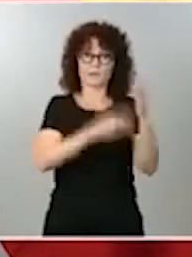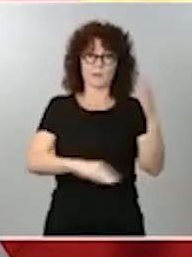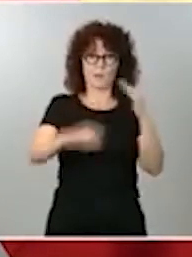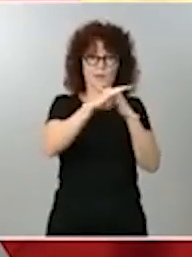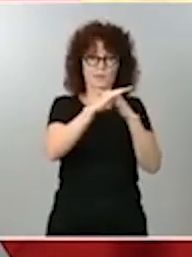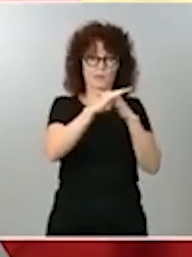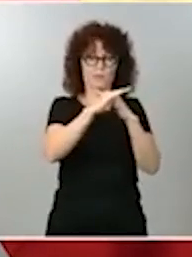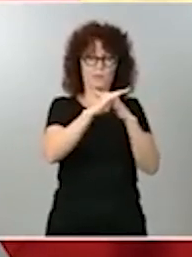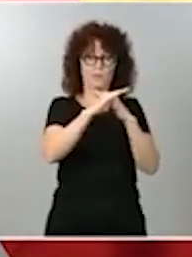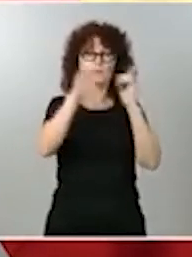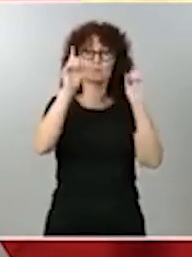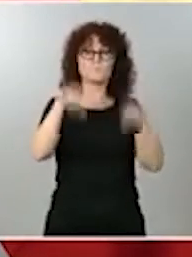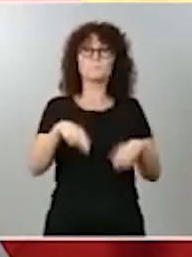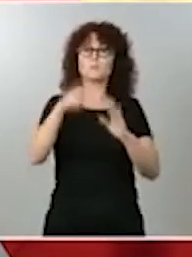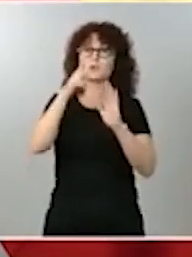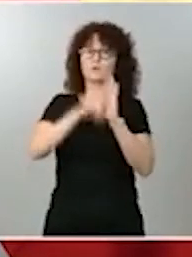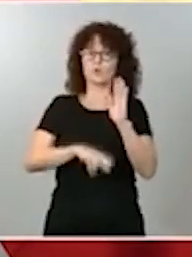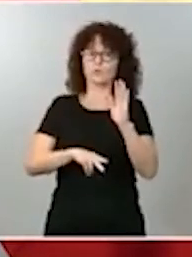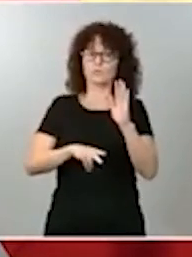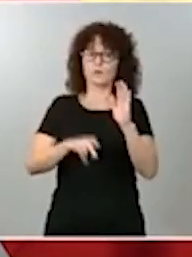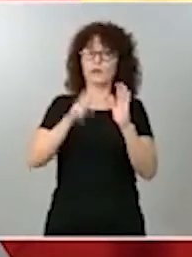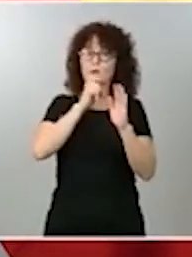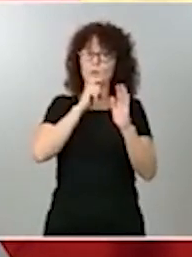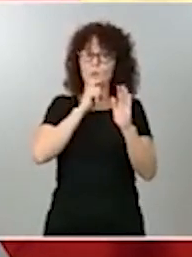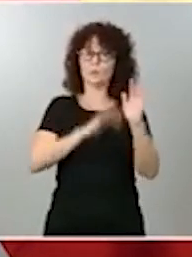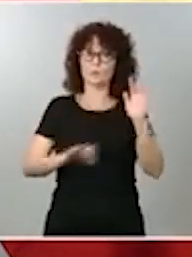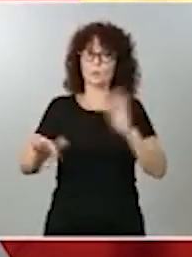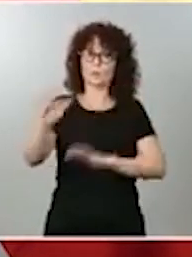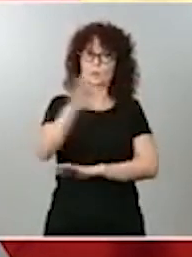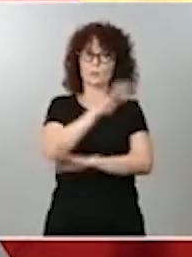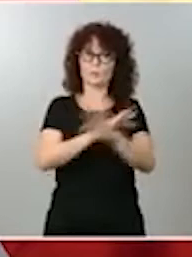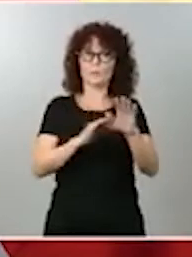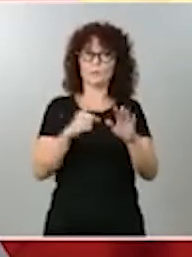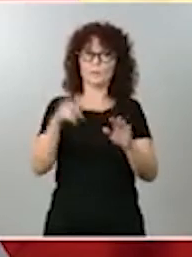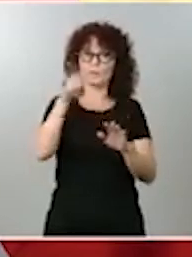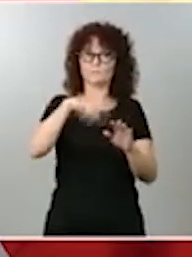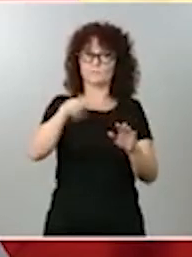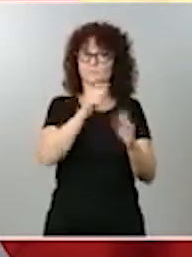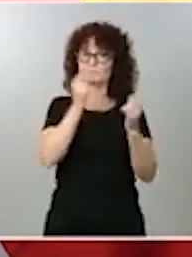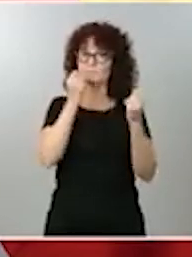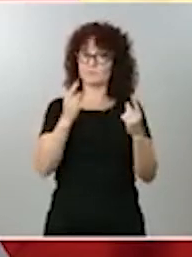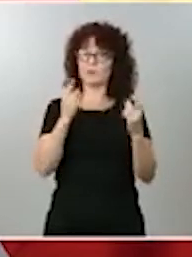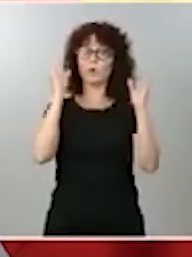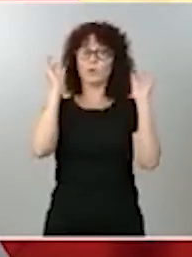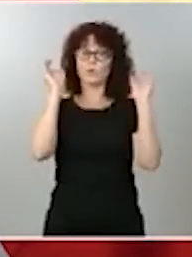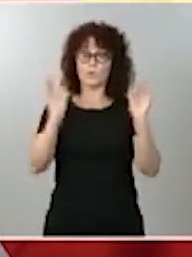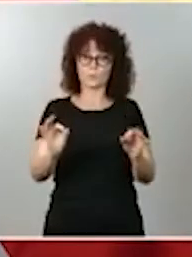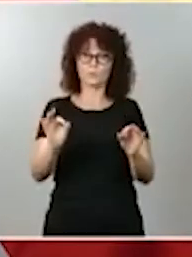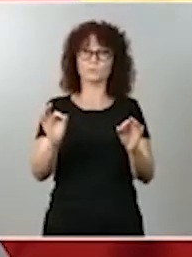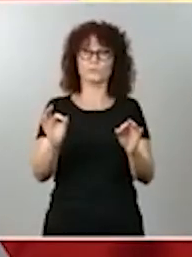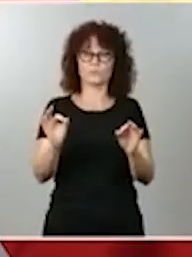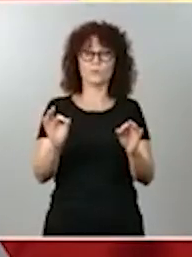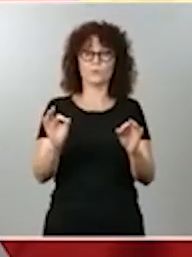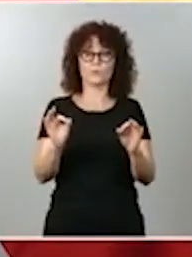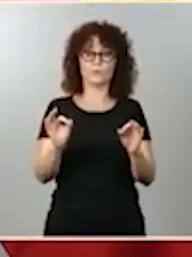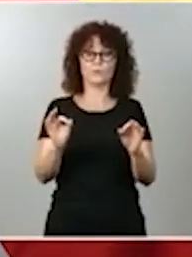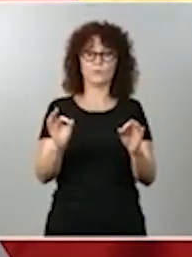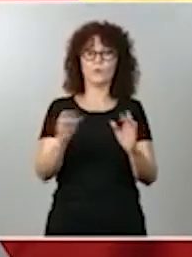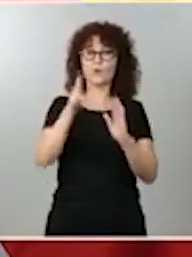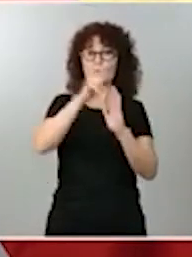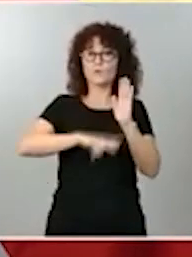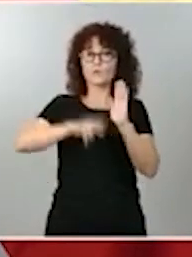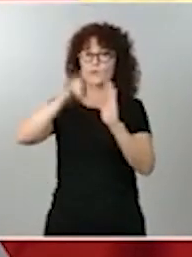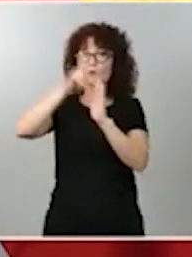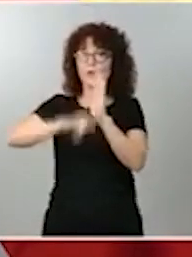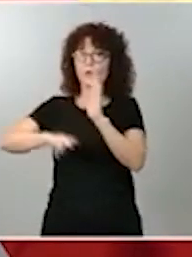muy compleja, pero observarán que se trata justamente de que todas y cada una de las empresas